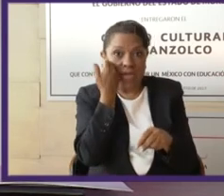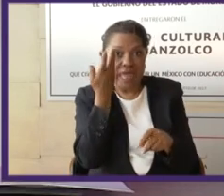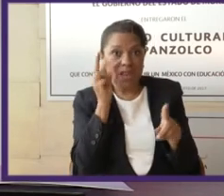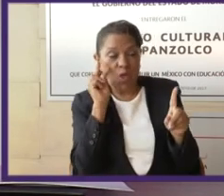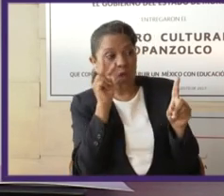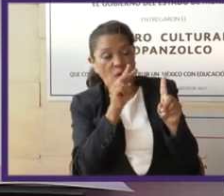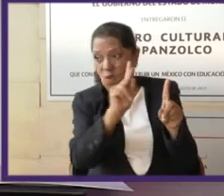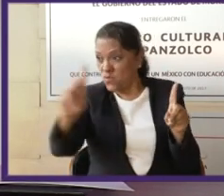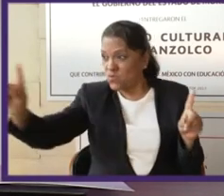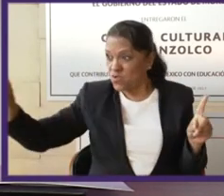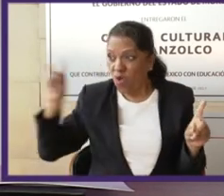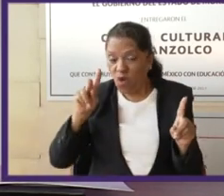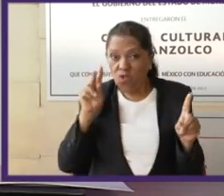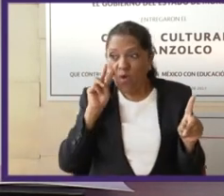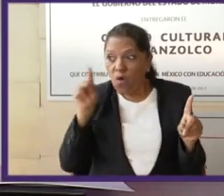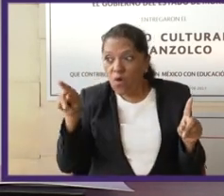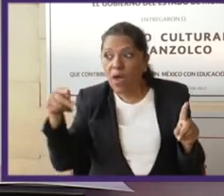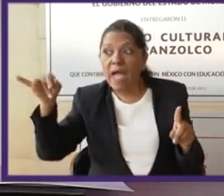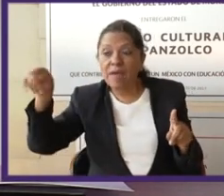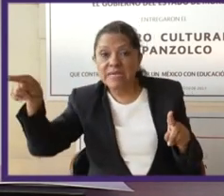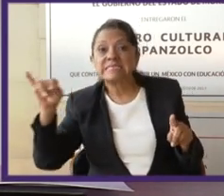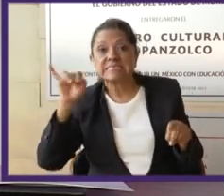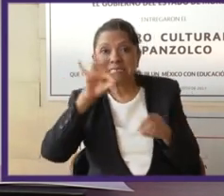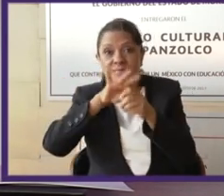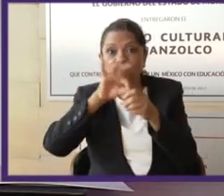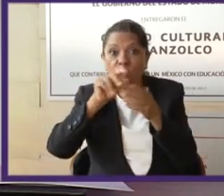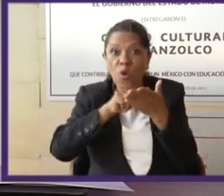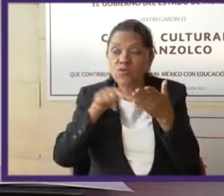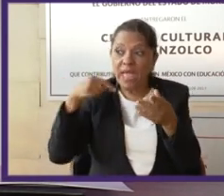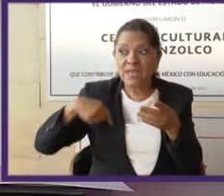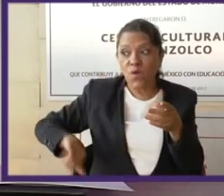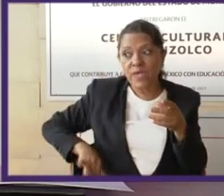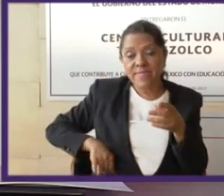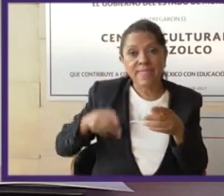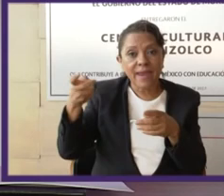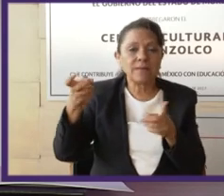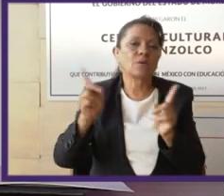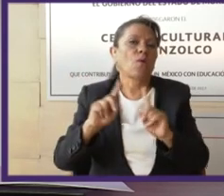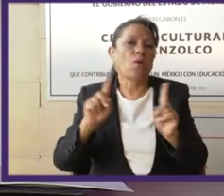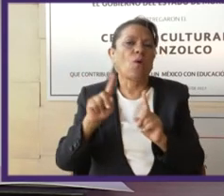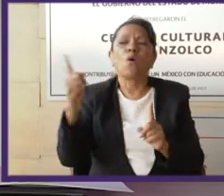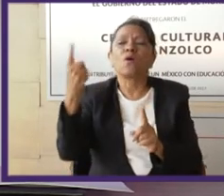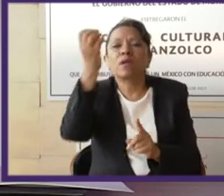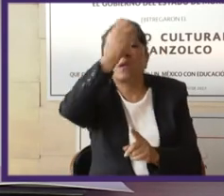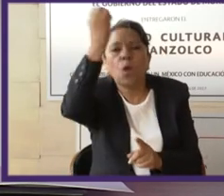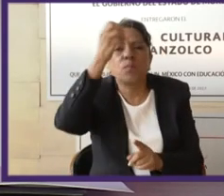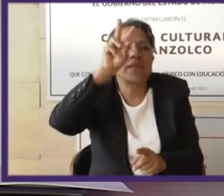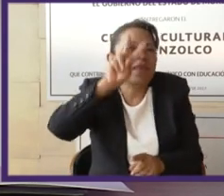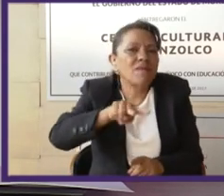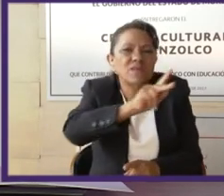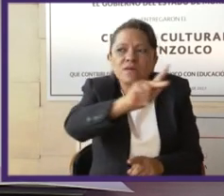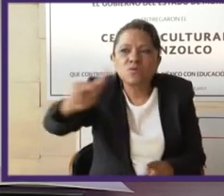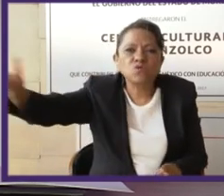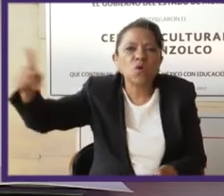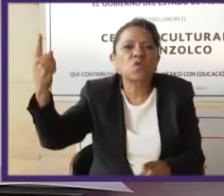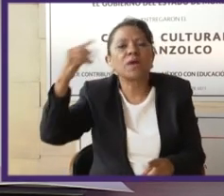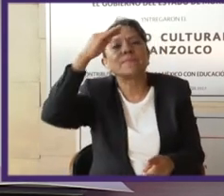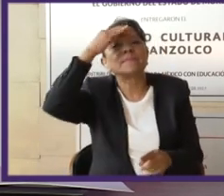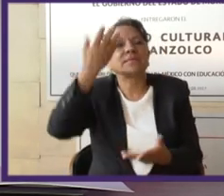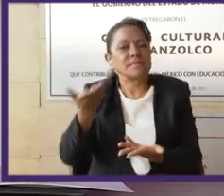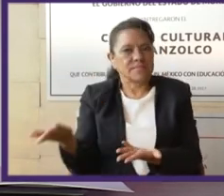mexicanos solamente por el sentido de que van o no a votar. ¿Qué opinan los ciudadanos? ¿Qué piensan los ciudadanos?